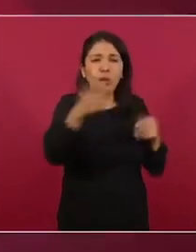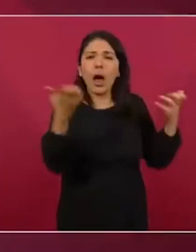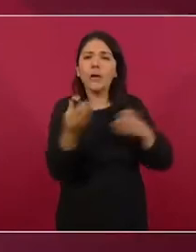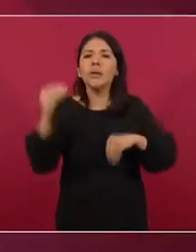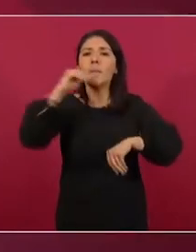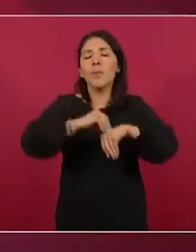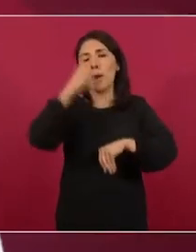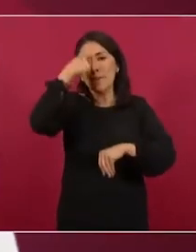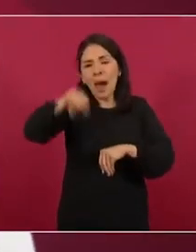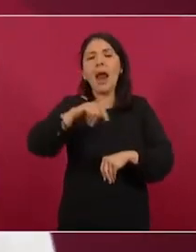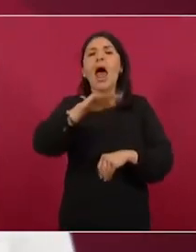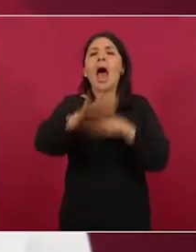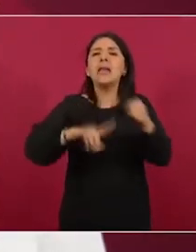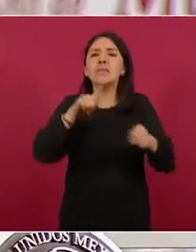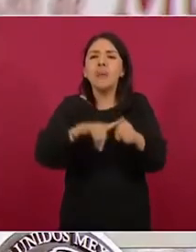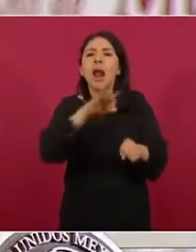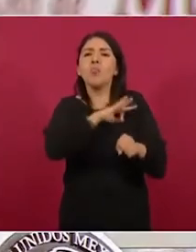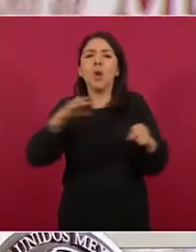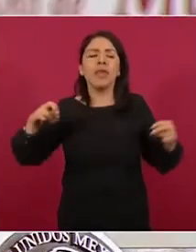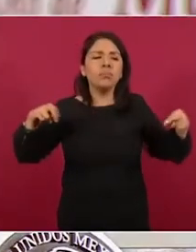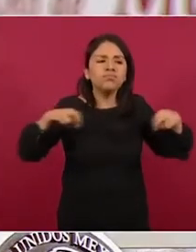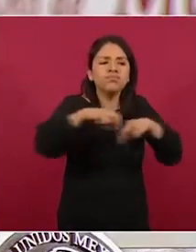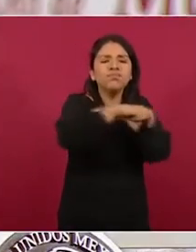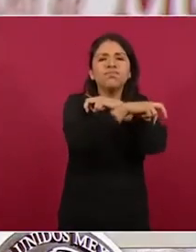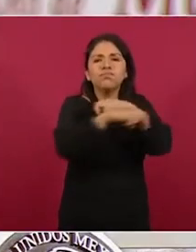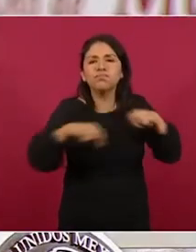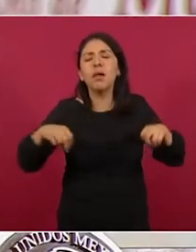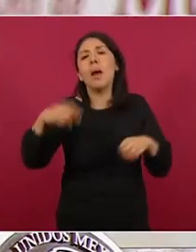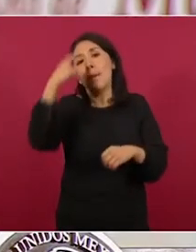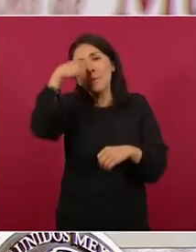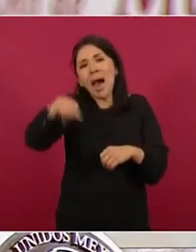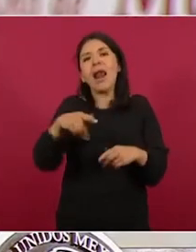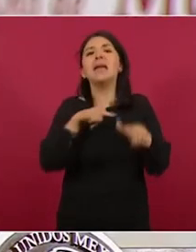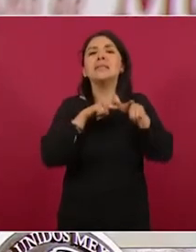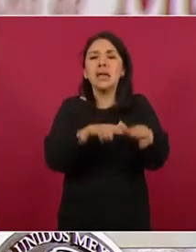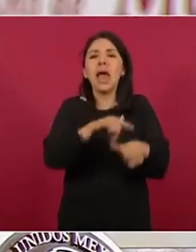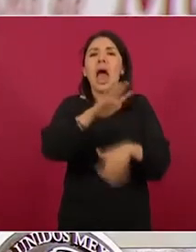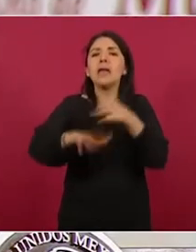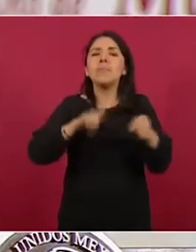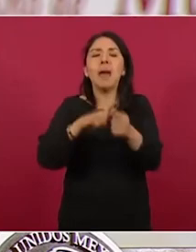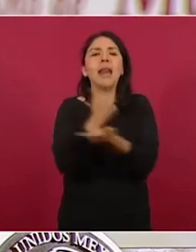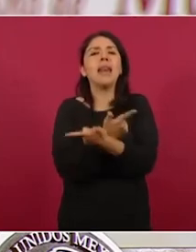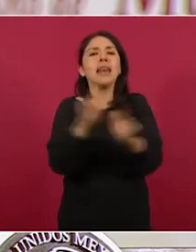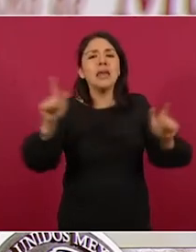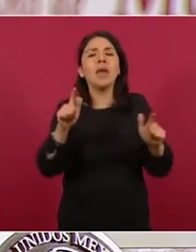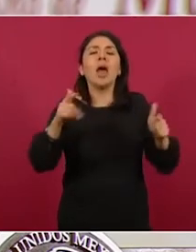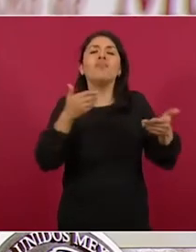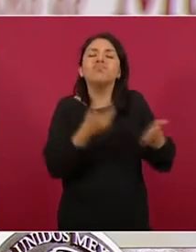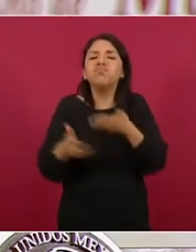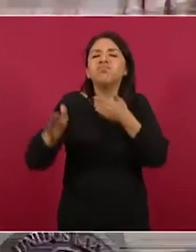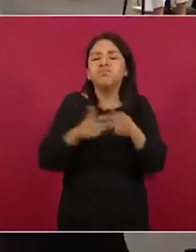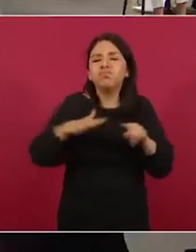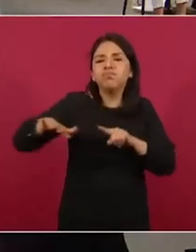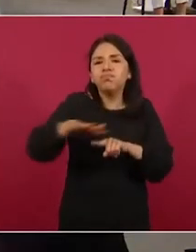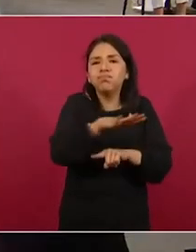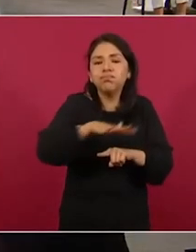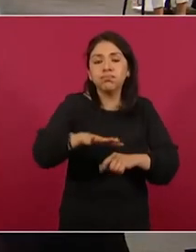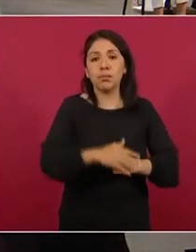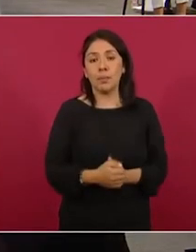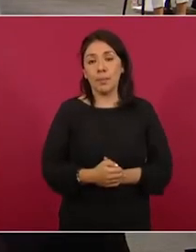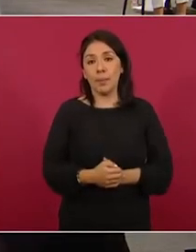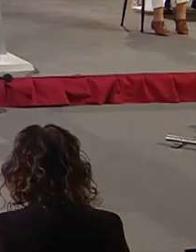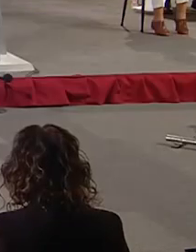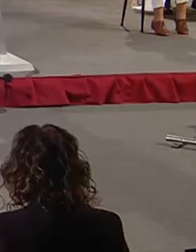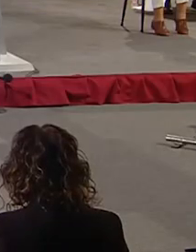pasos de fauna para mantener los desplazamientos de los animales silvestres Para reducir